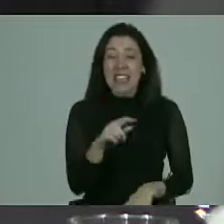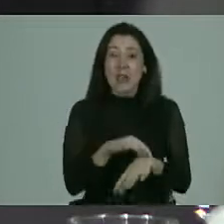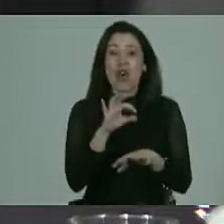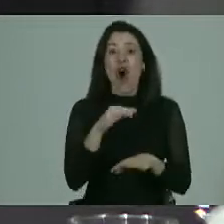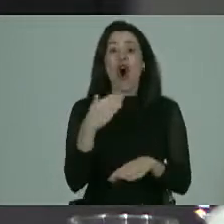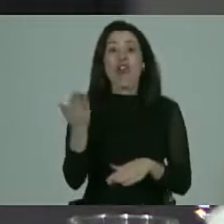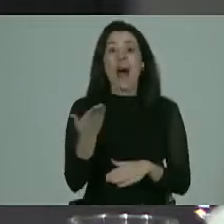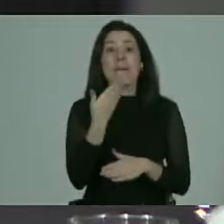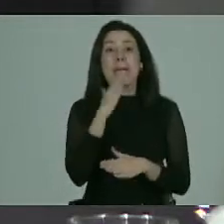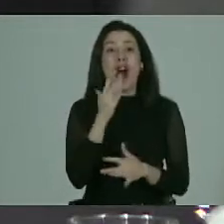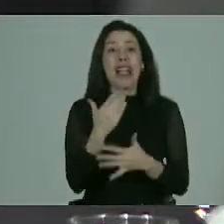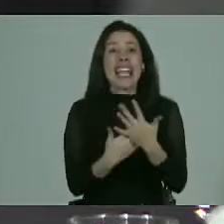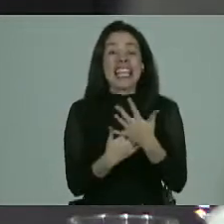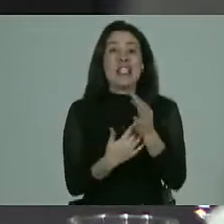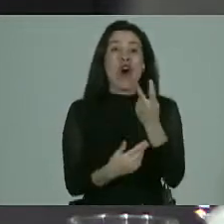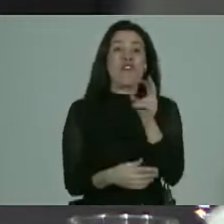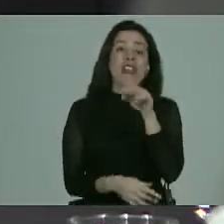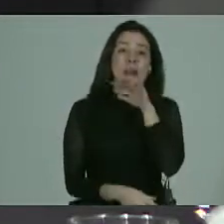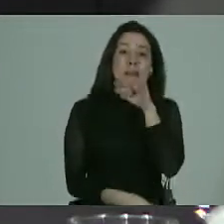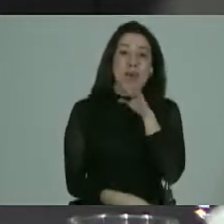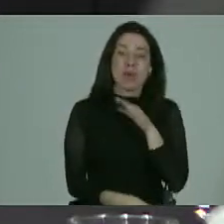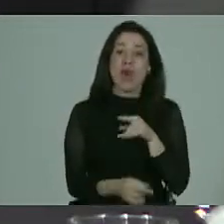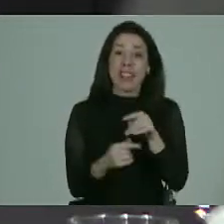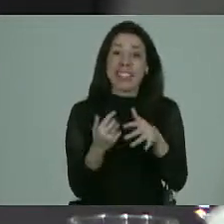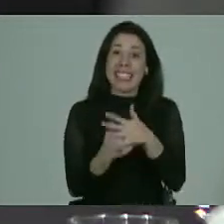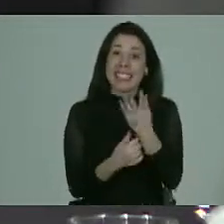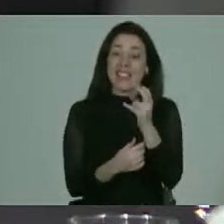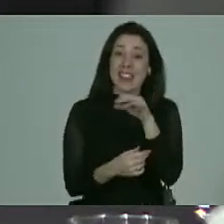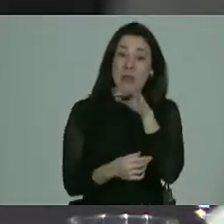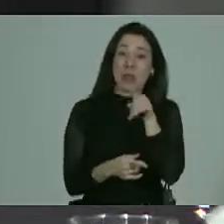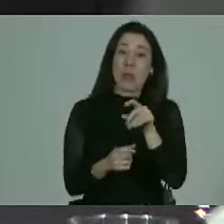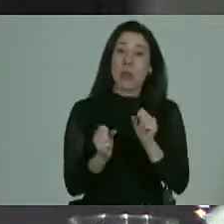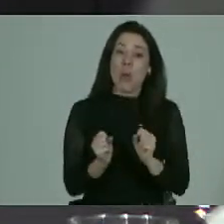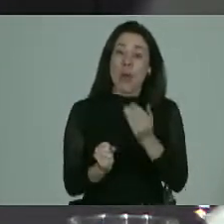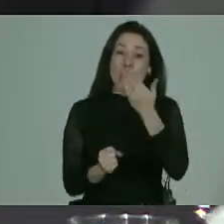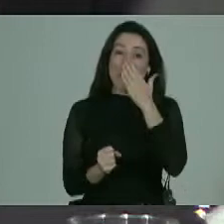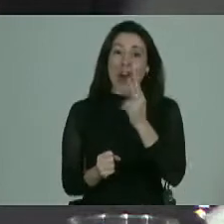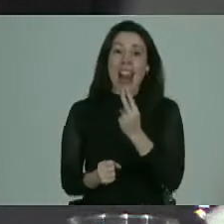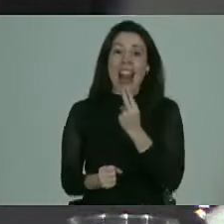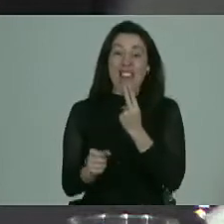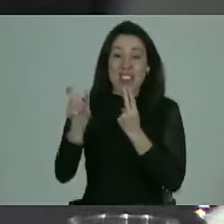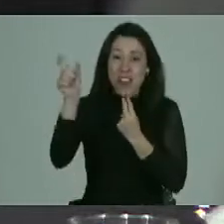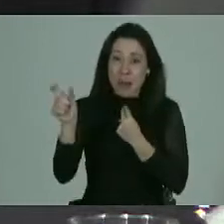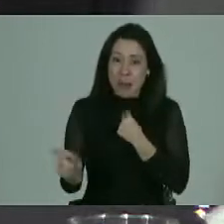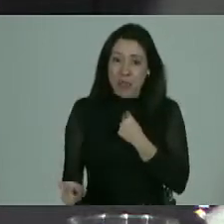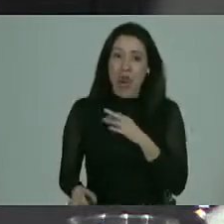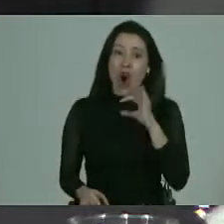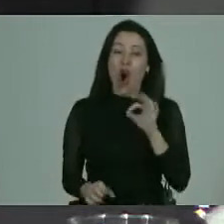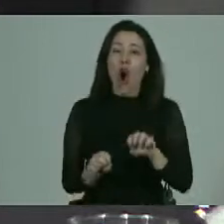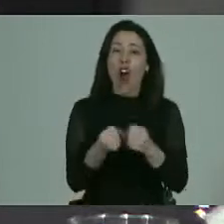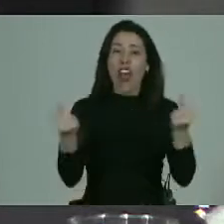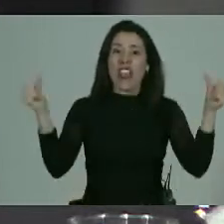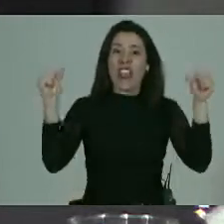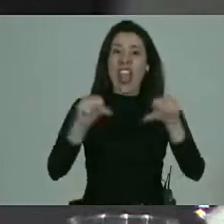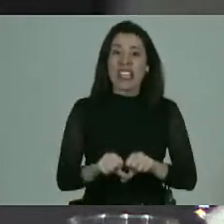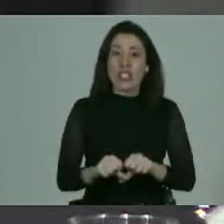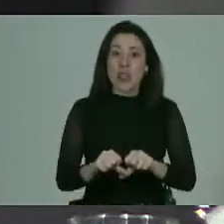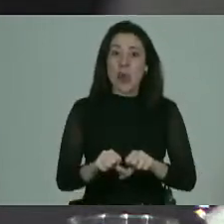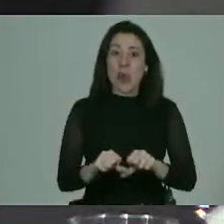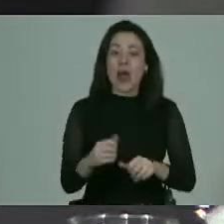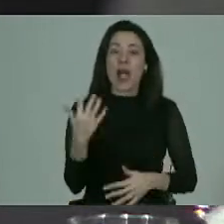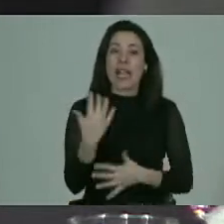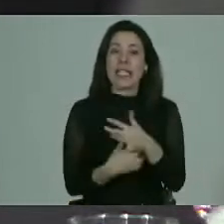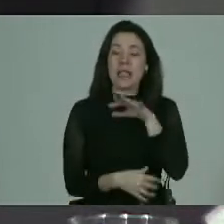das tus mejores 15 minutos o 20 minutos en esos 15 minutos tú les puedes mejorar la vida de una persona o destruírsela en 15 minutos